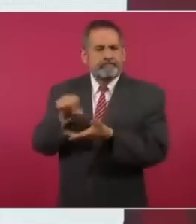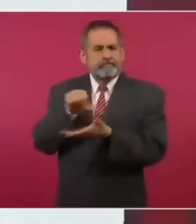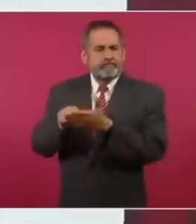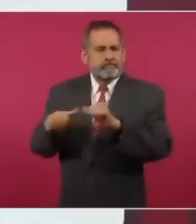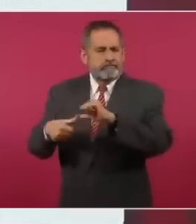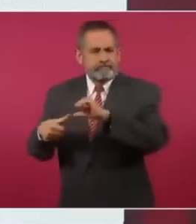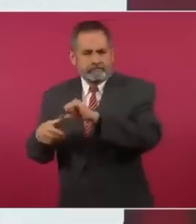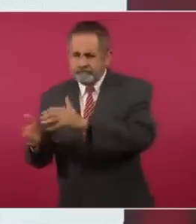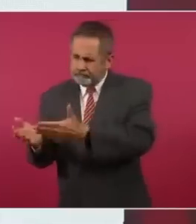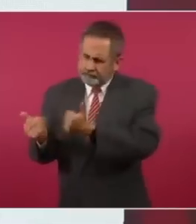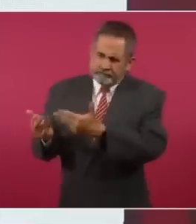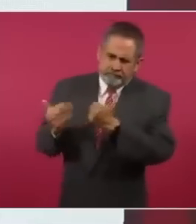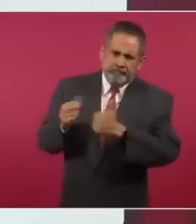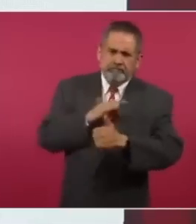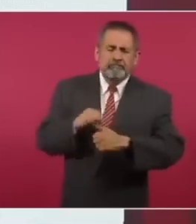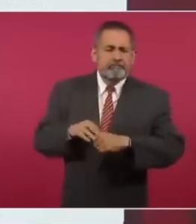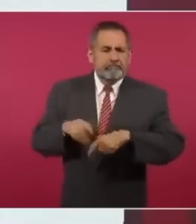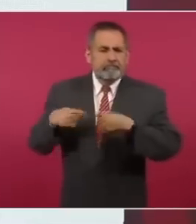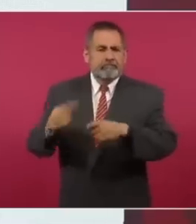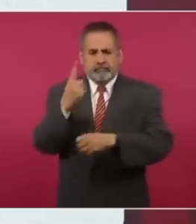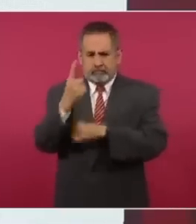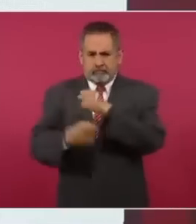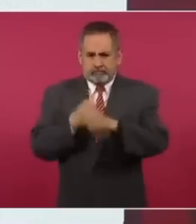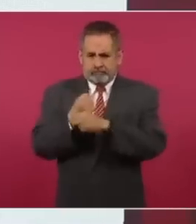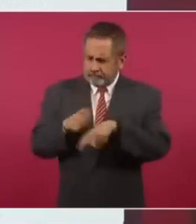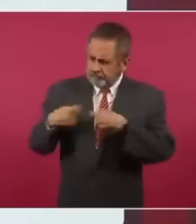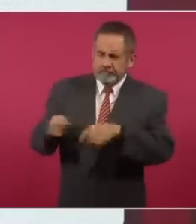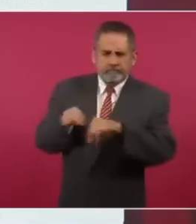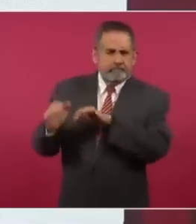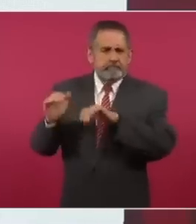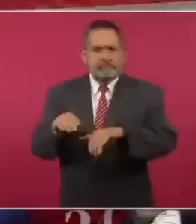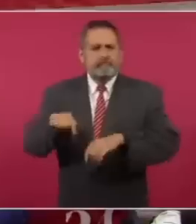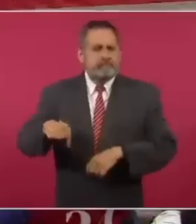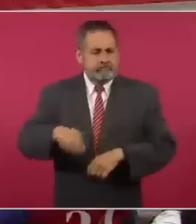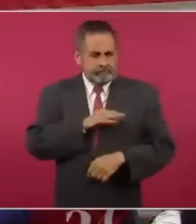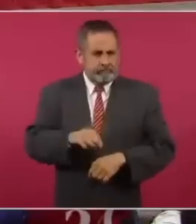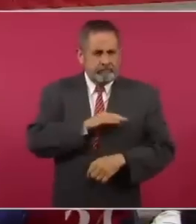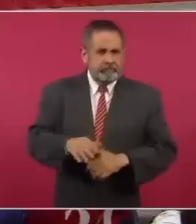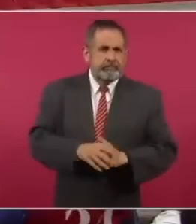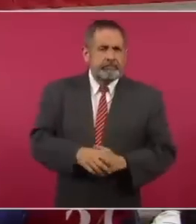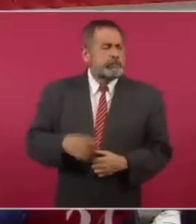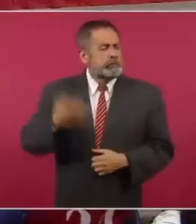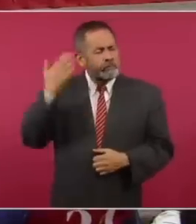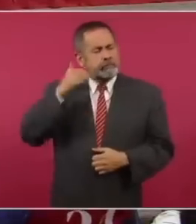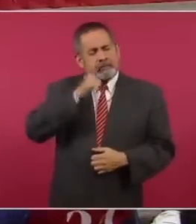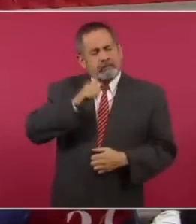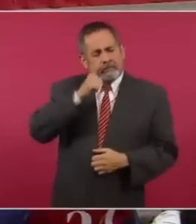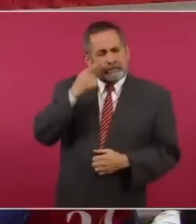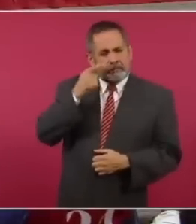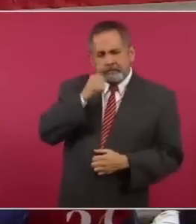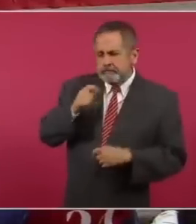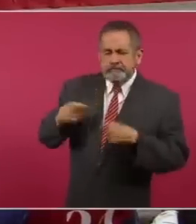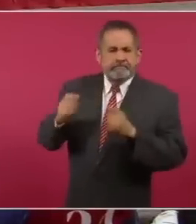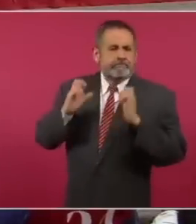vamos a garantizarles un año, porque siempre lo hacemos en